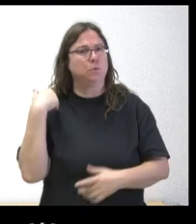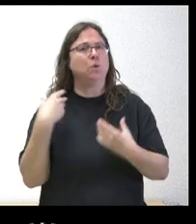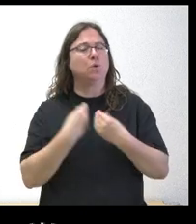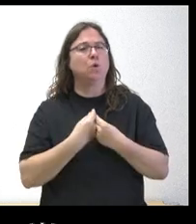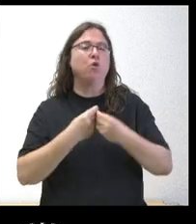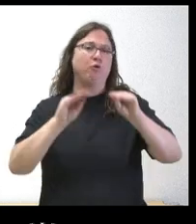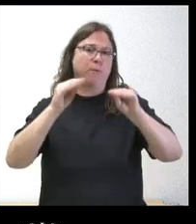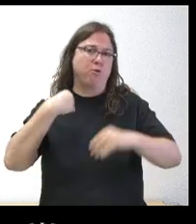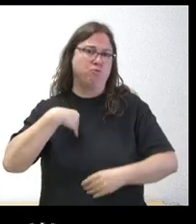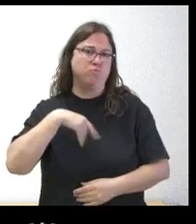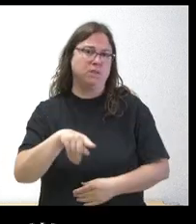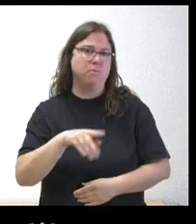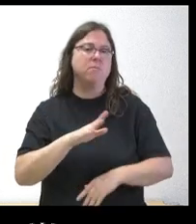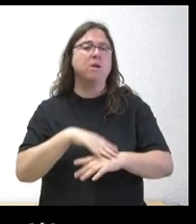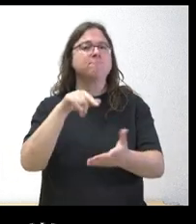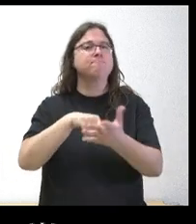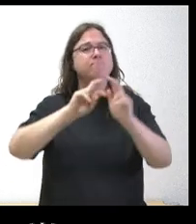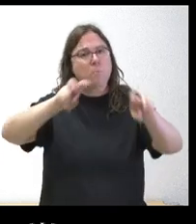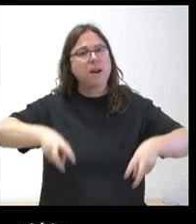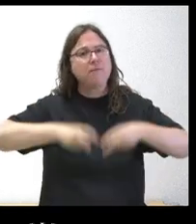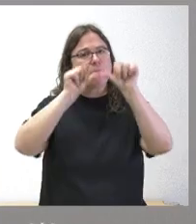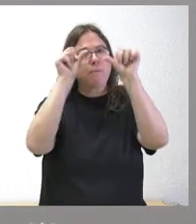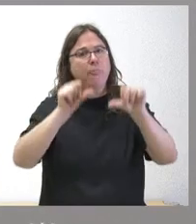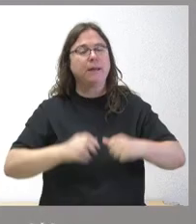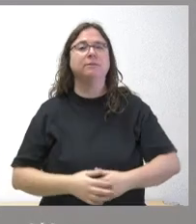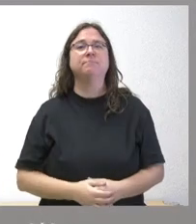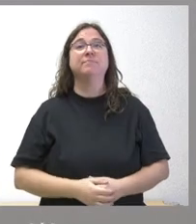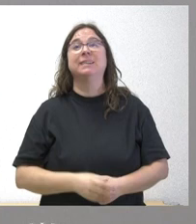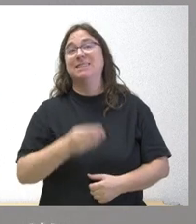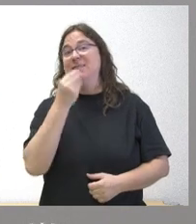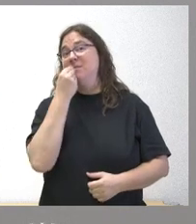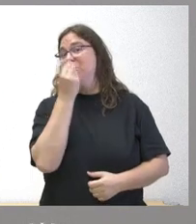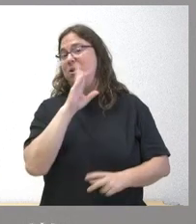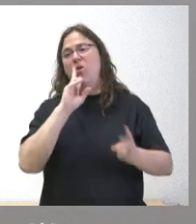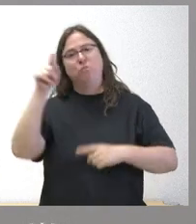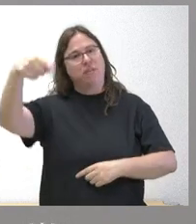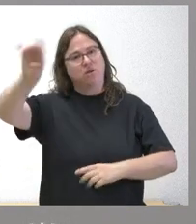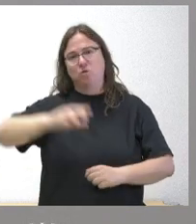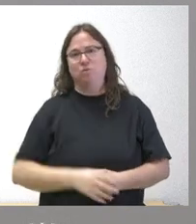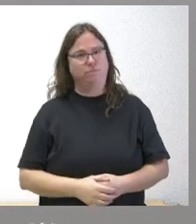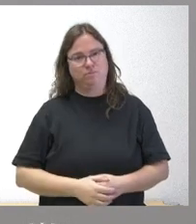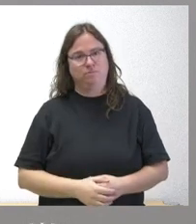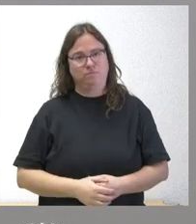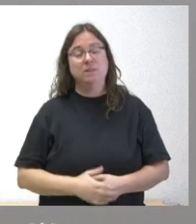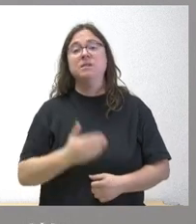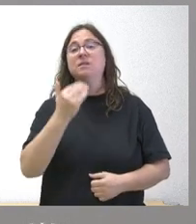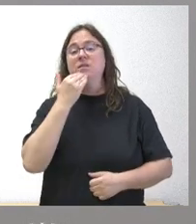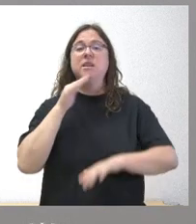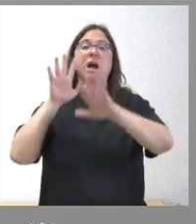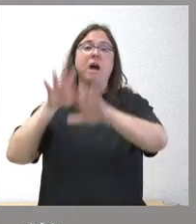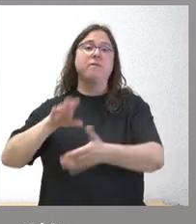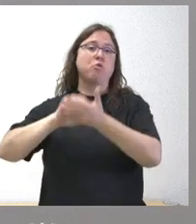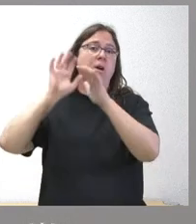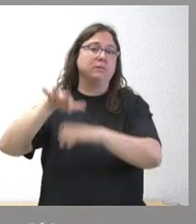formación para reivindicar la reforma del modelo Pues eso es mejor que lo respondan ellos que nos digan si están del lado de Castilla y León